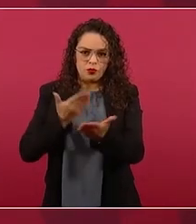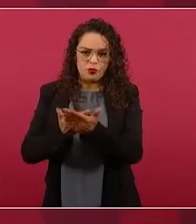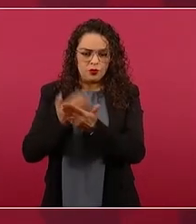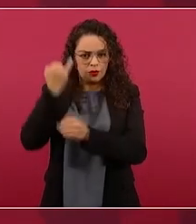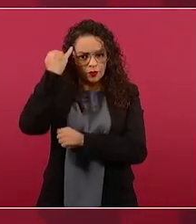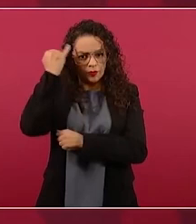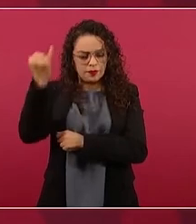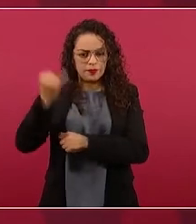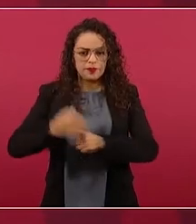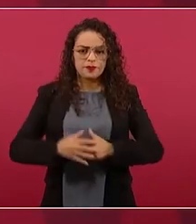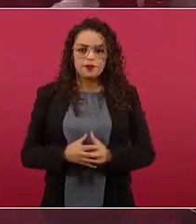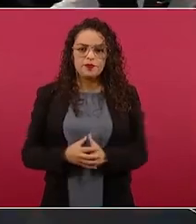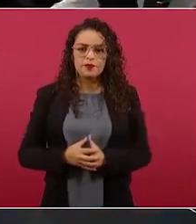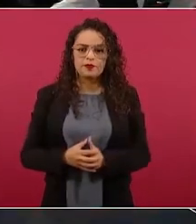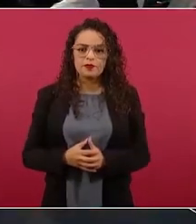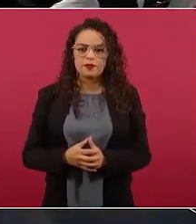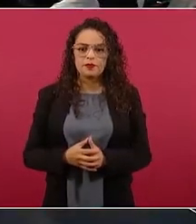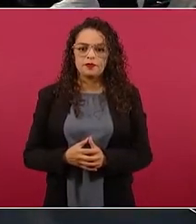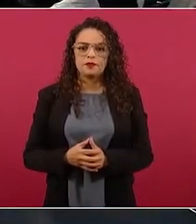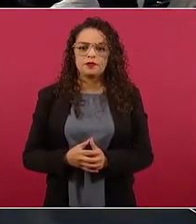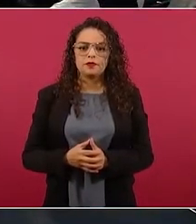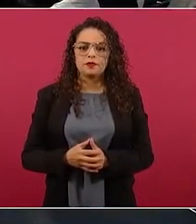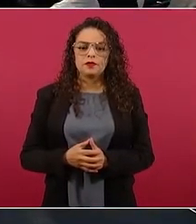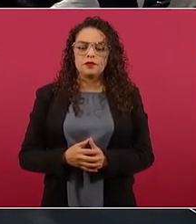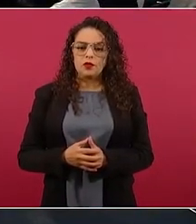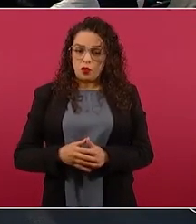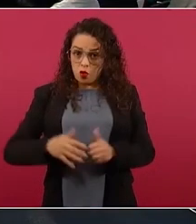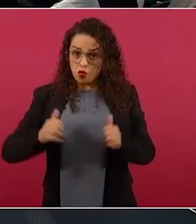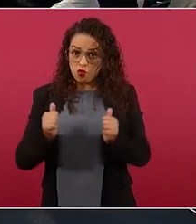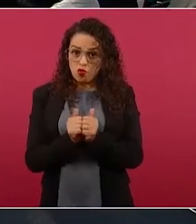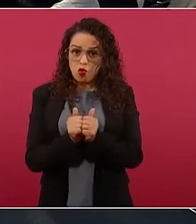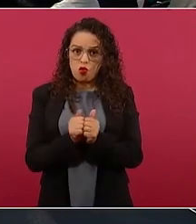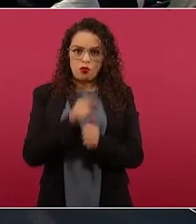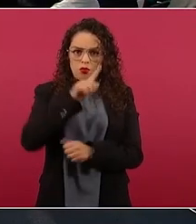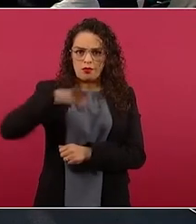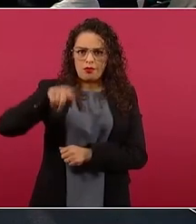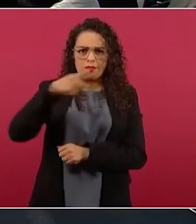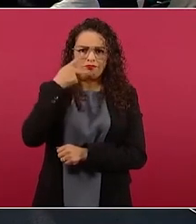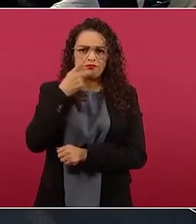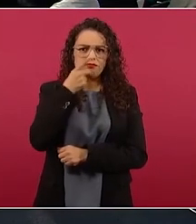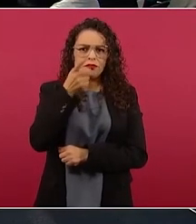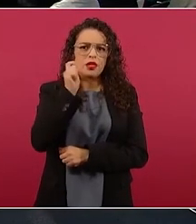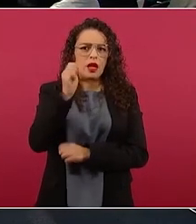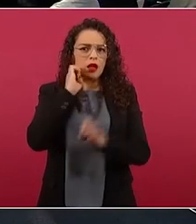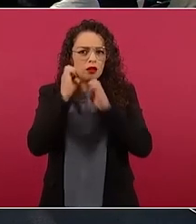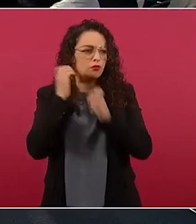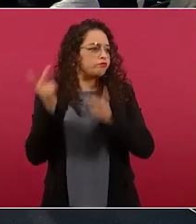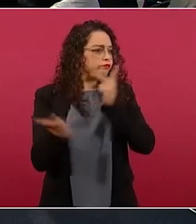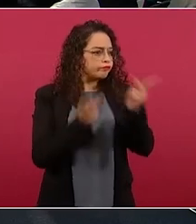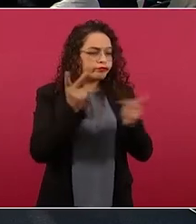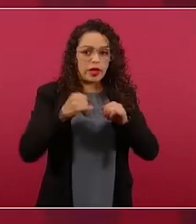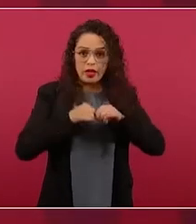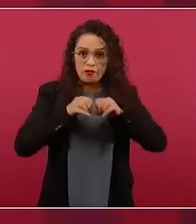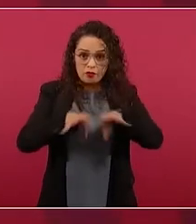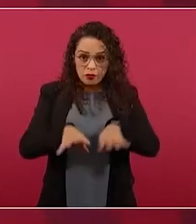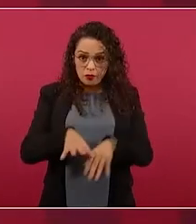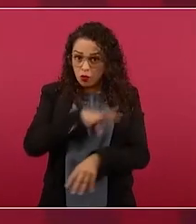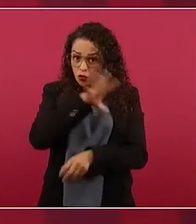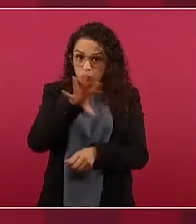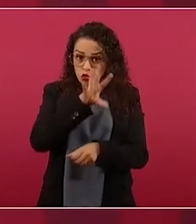¿se presenta con la encuesta y todo lo que usted había anunciado? con toda la información sí este